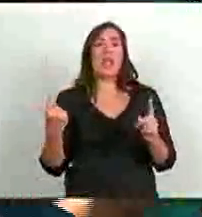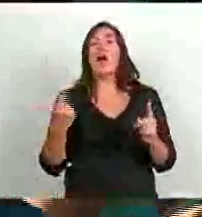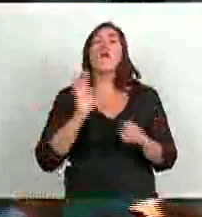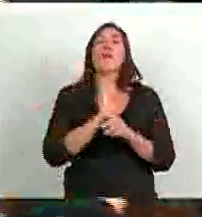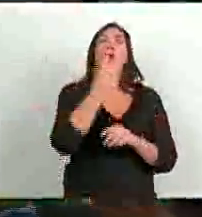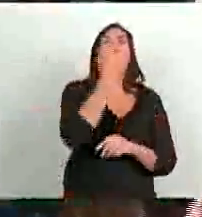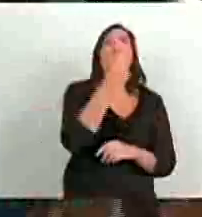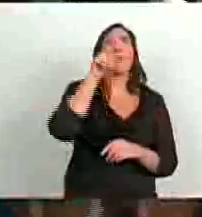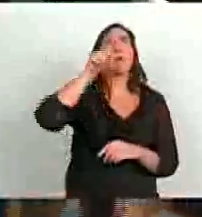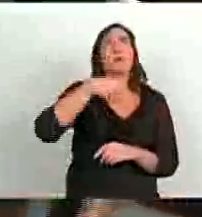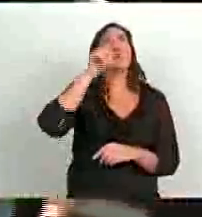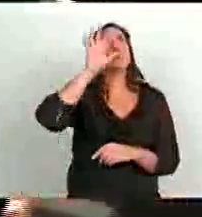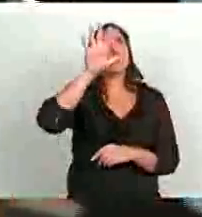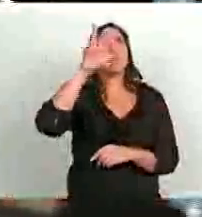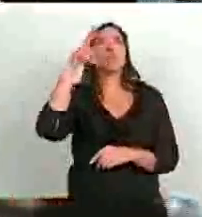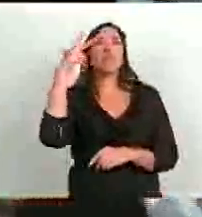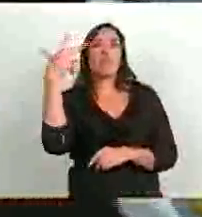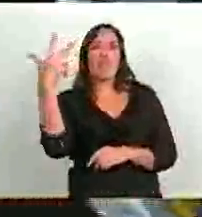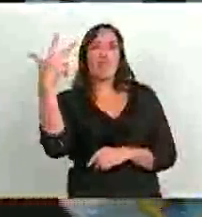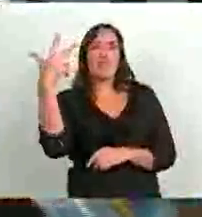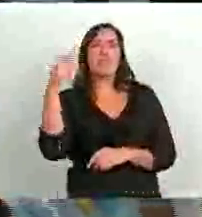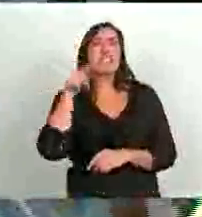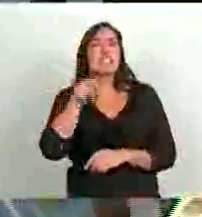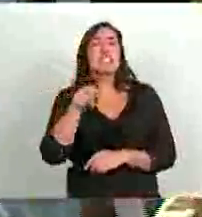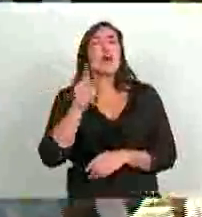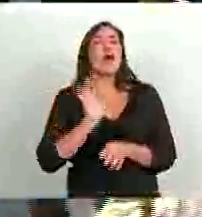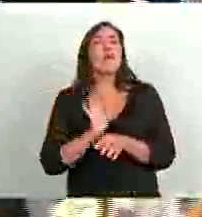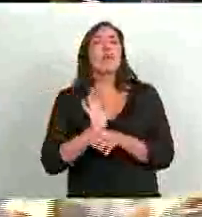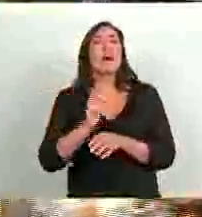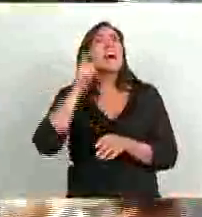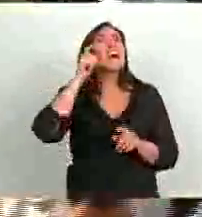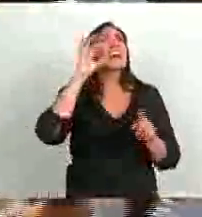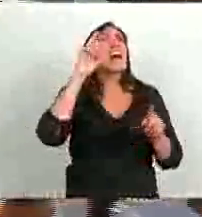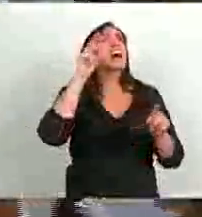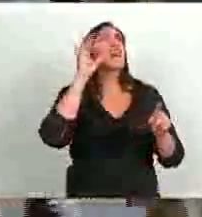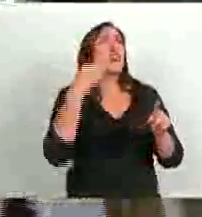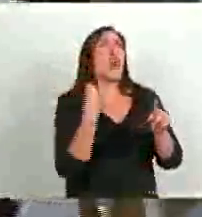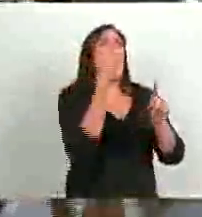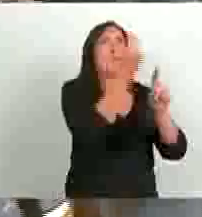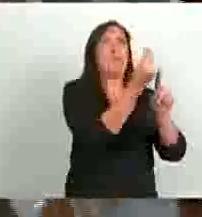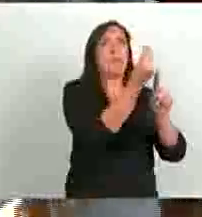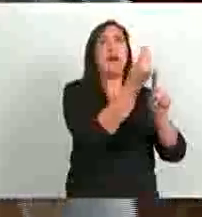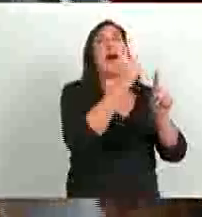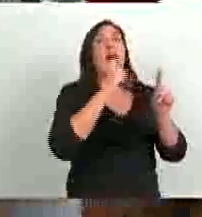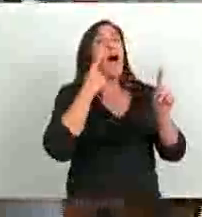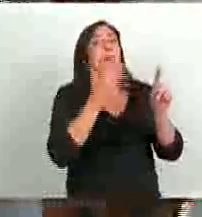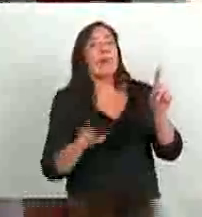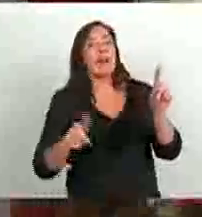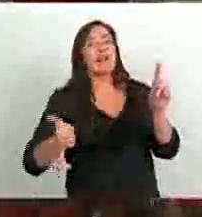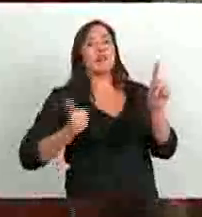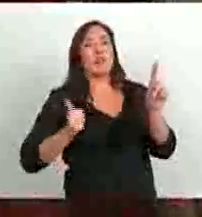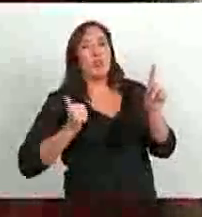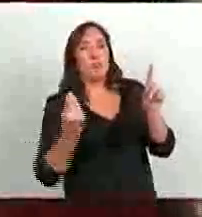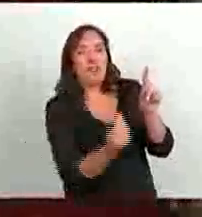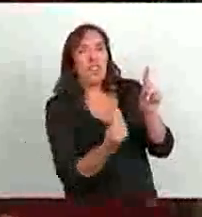.53. Eso de cargos, sin contar suplencias. Si